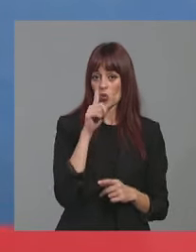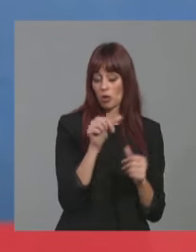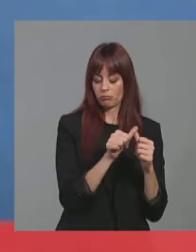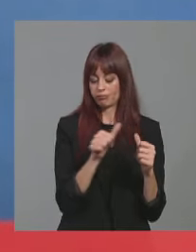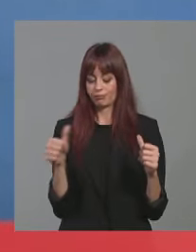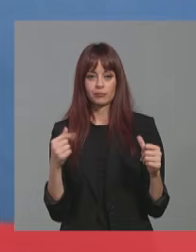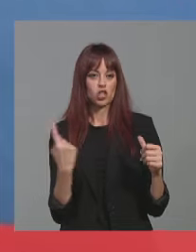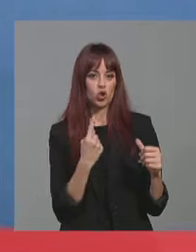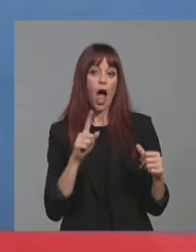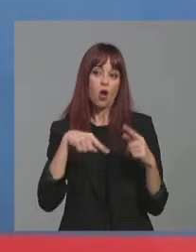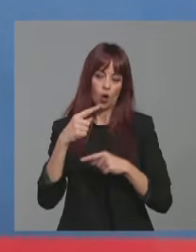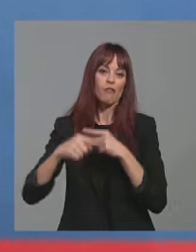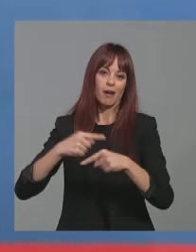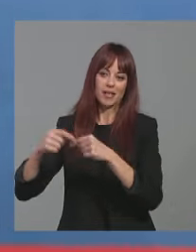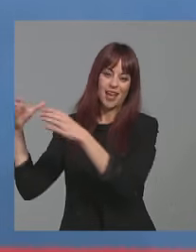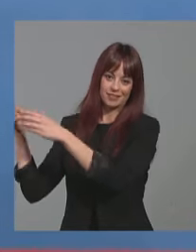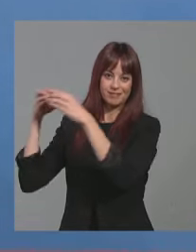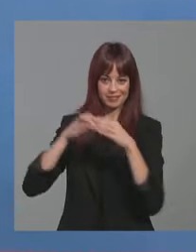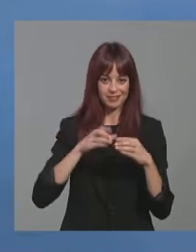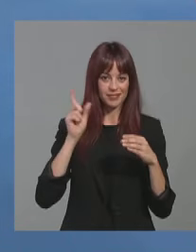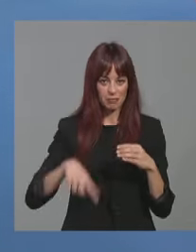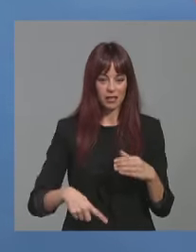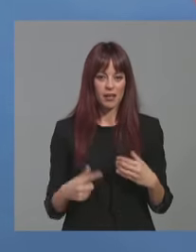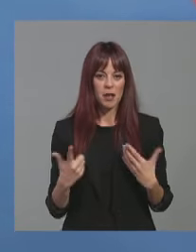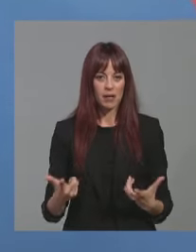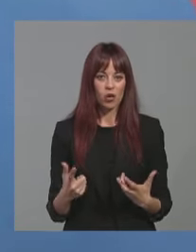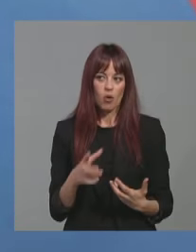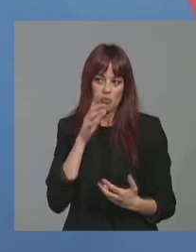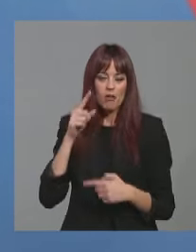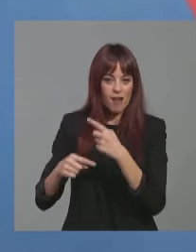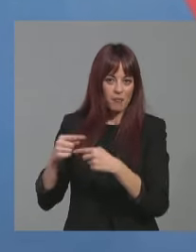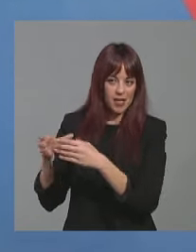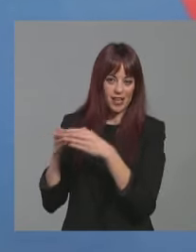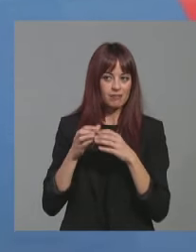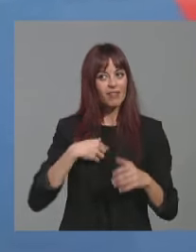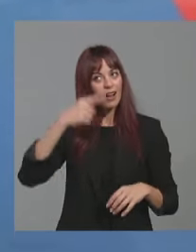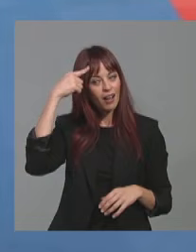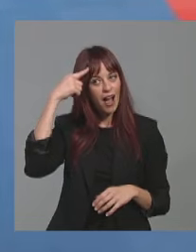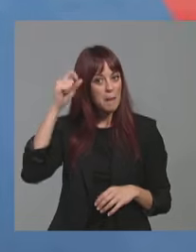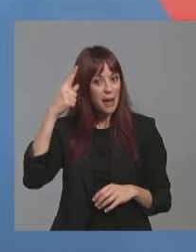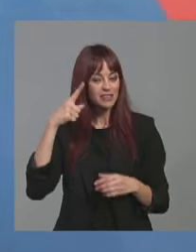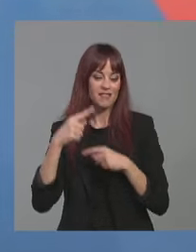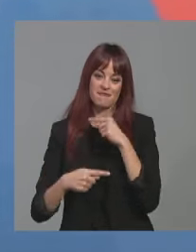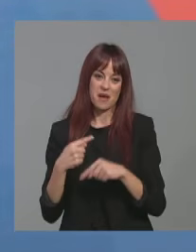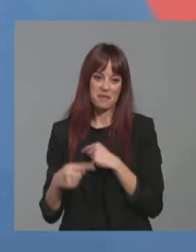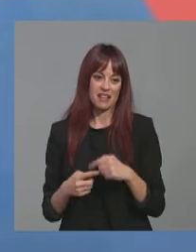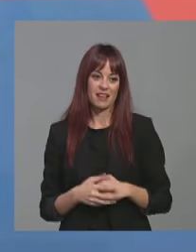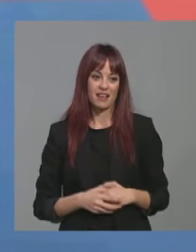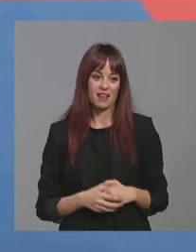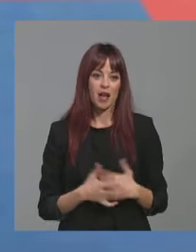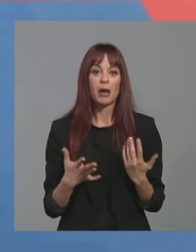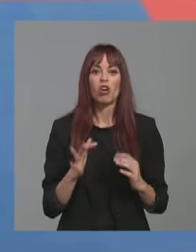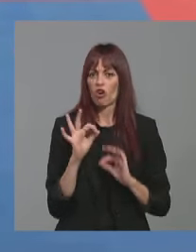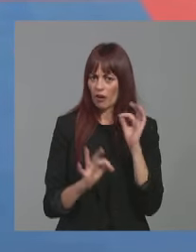luego ya se vino mi familia, pero sobre todo por la familia, lo que más echa de menos es la familia, pero bueno, con